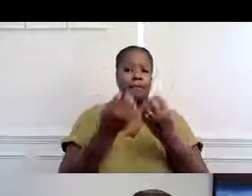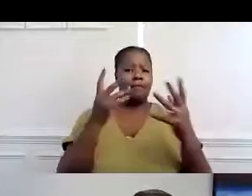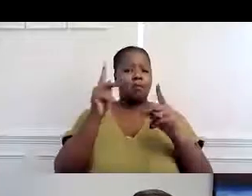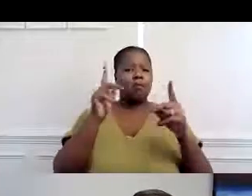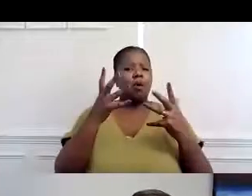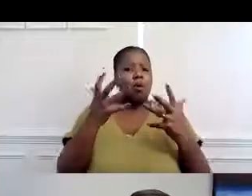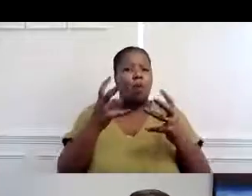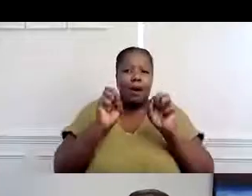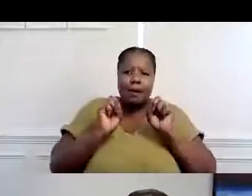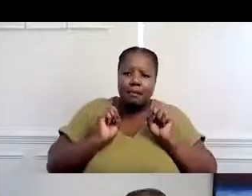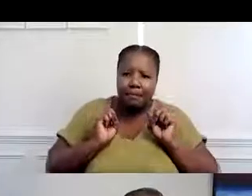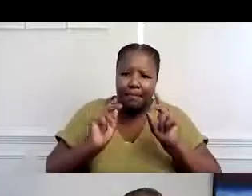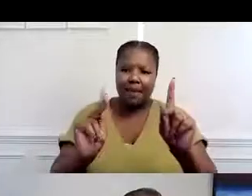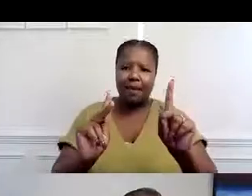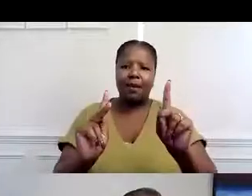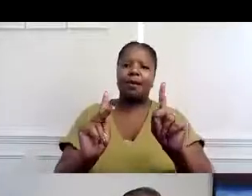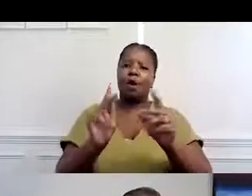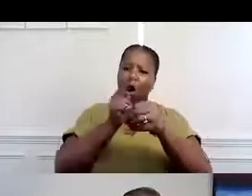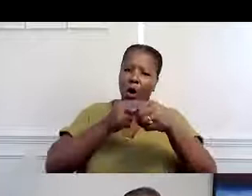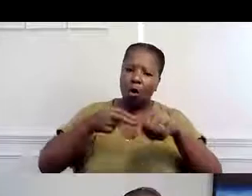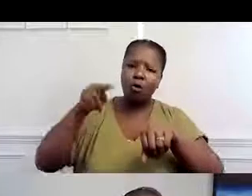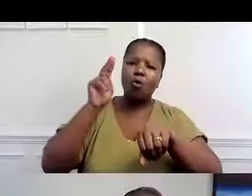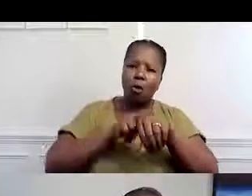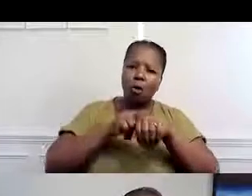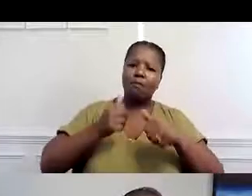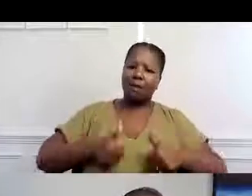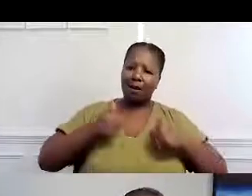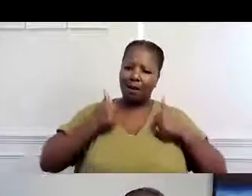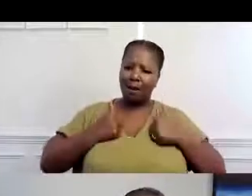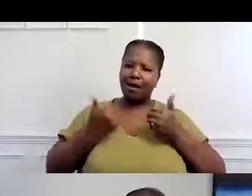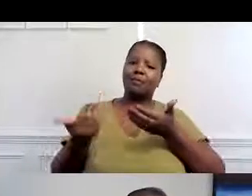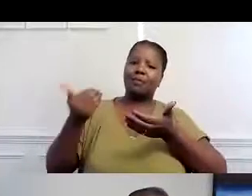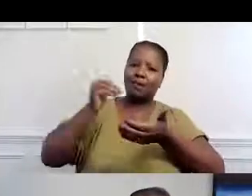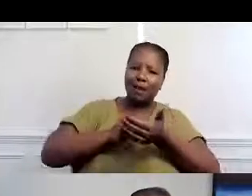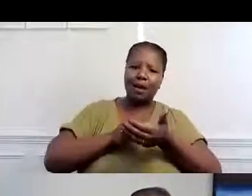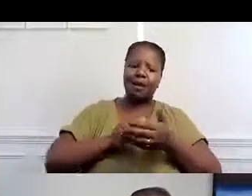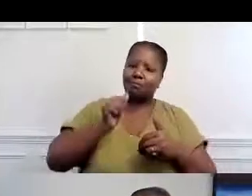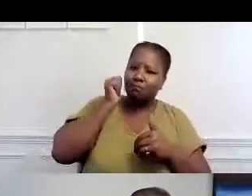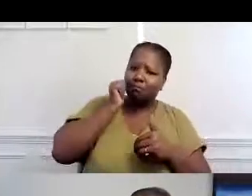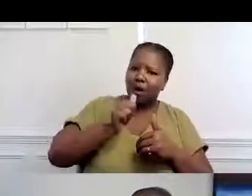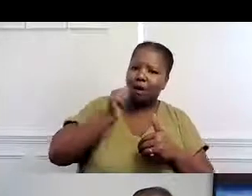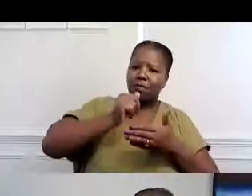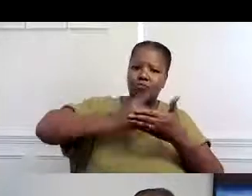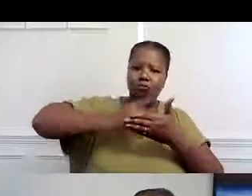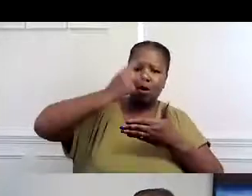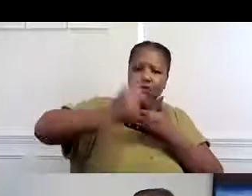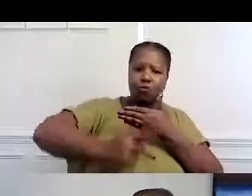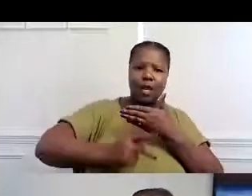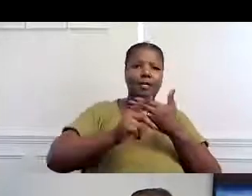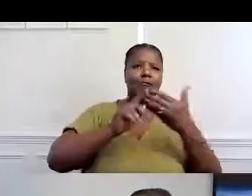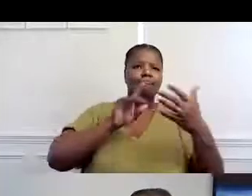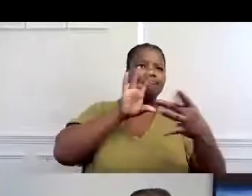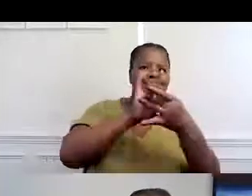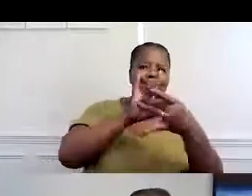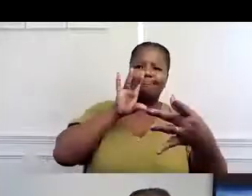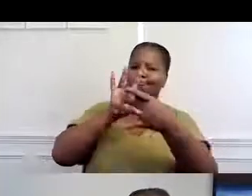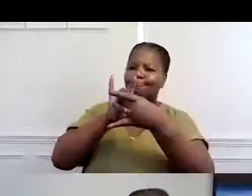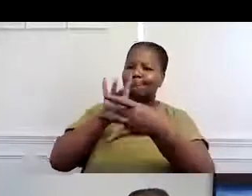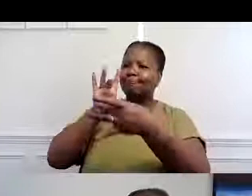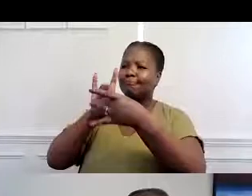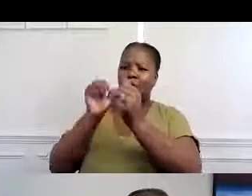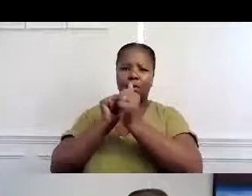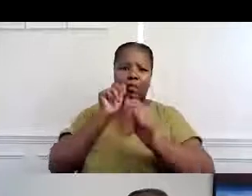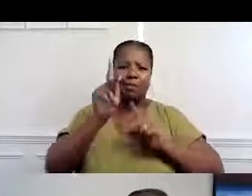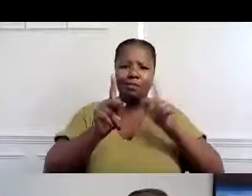Claro, existe el deseo para poder regresar a algo normal de lo que era antes del COVID, ¿verdad? La gente quiere regresar a sus programas de día,